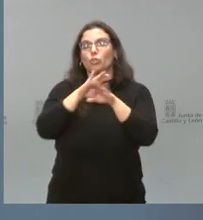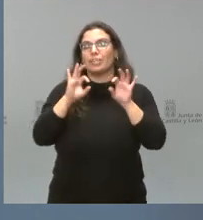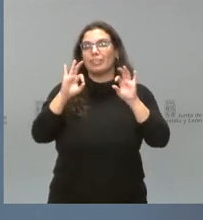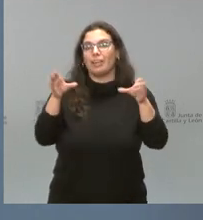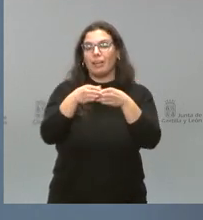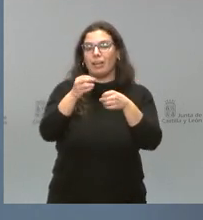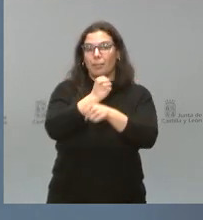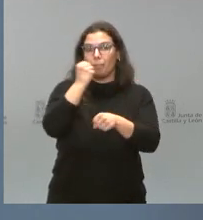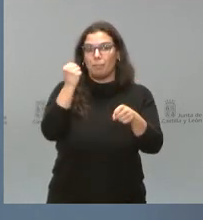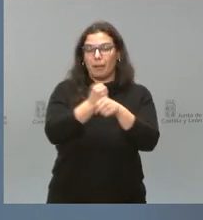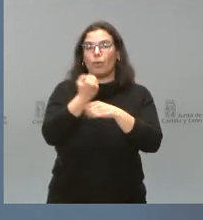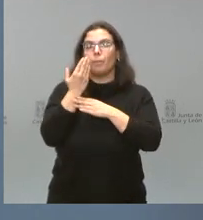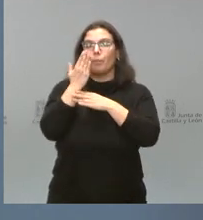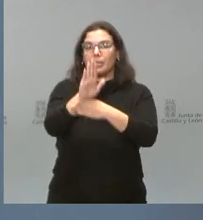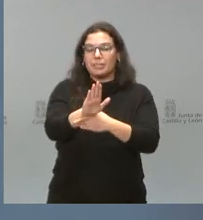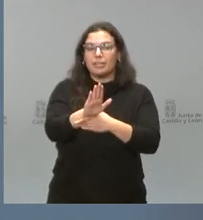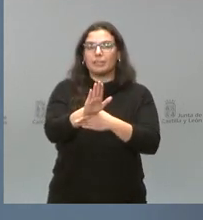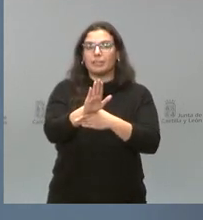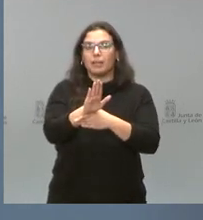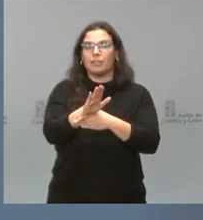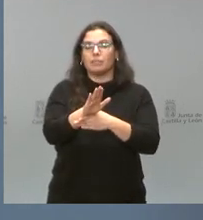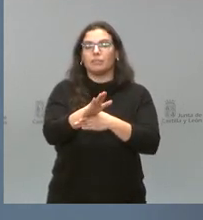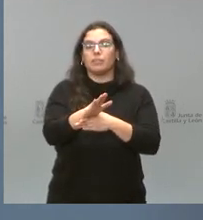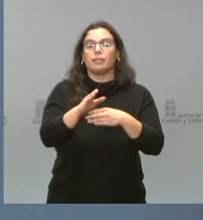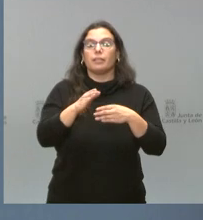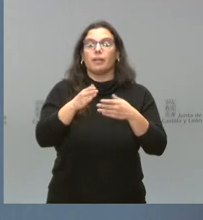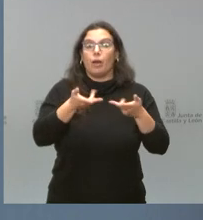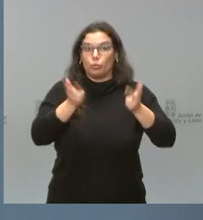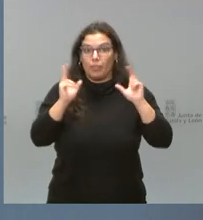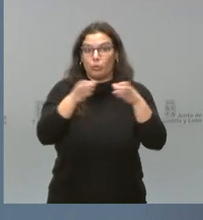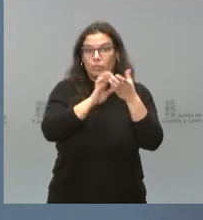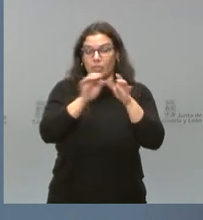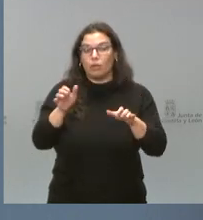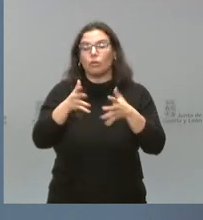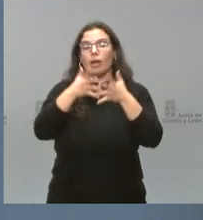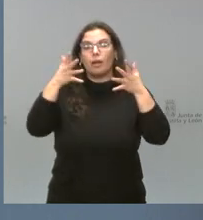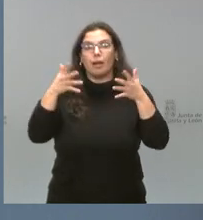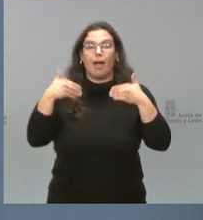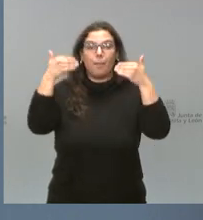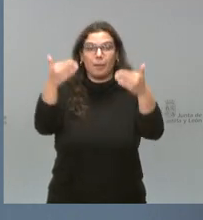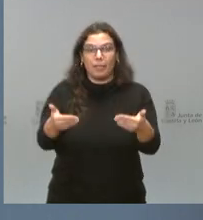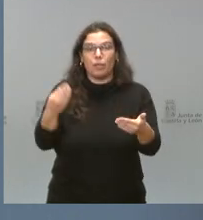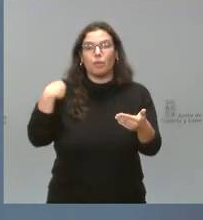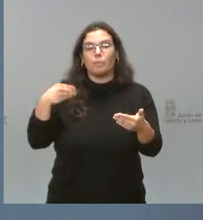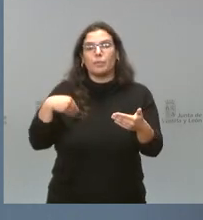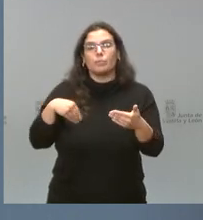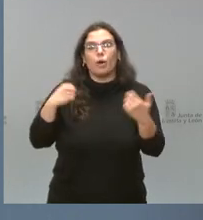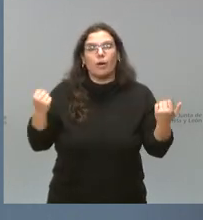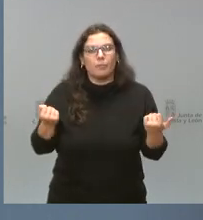ha presentado, y así lo ha hecho la Junta de Castilla y León, ha autorizado la ampliación de la vigencia de los programas territoriales de fomento